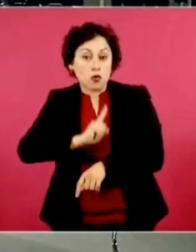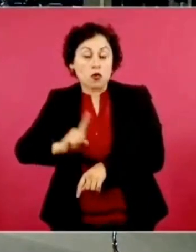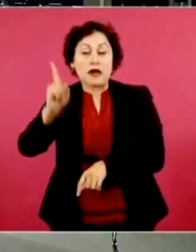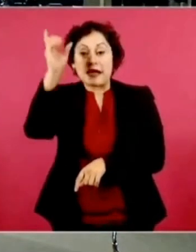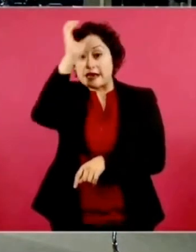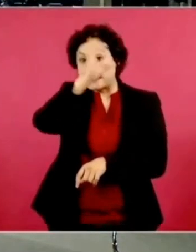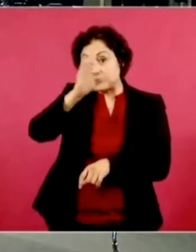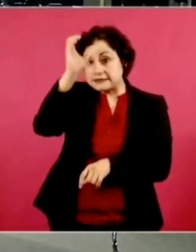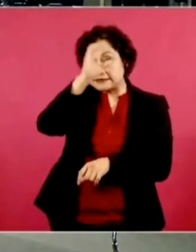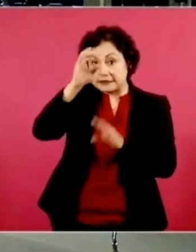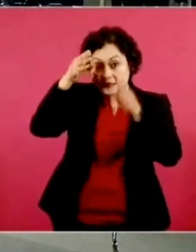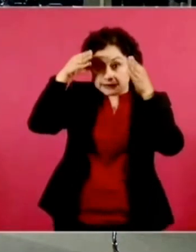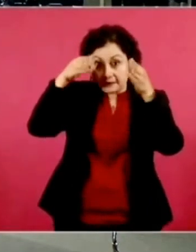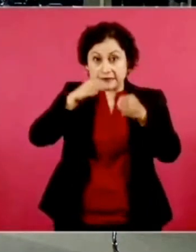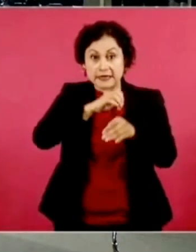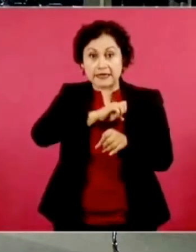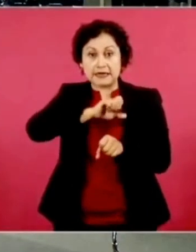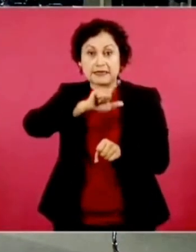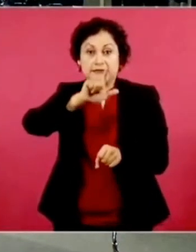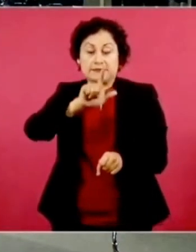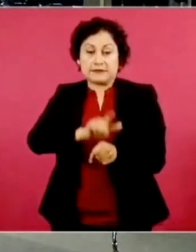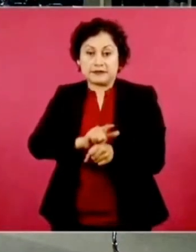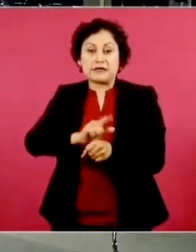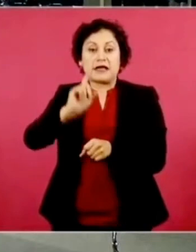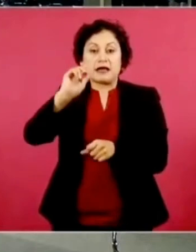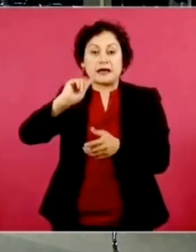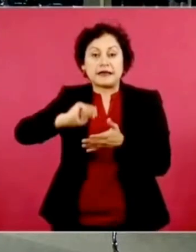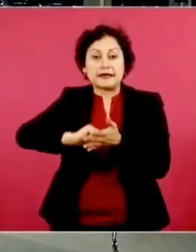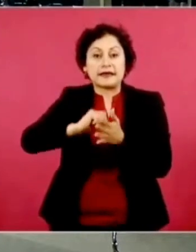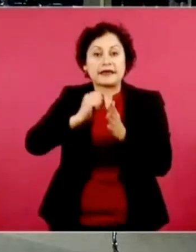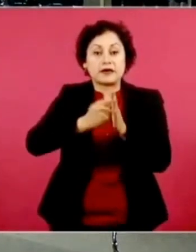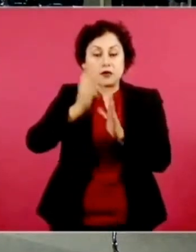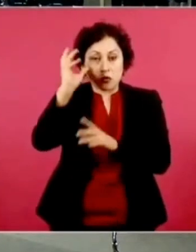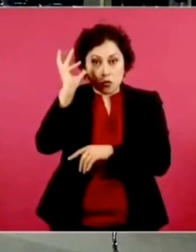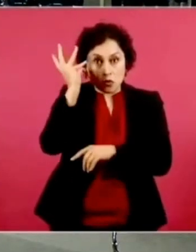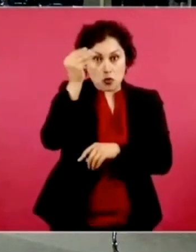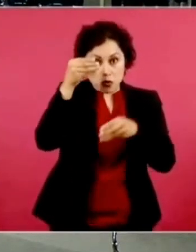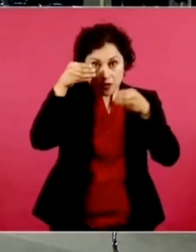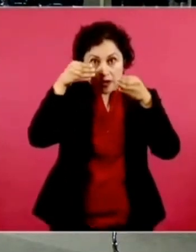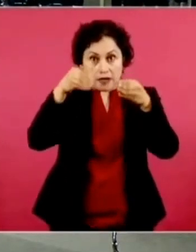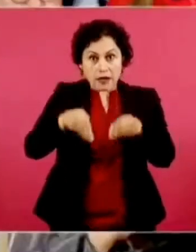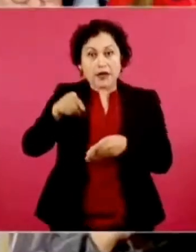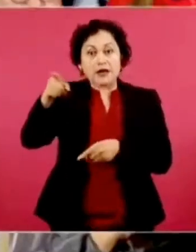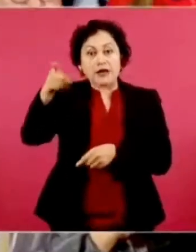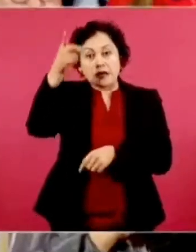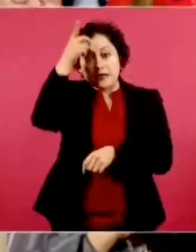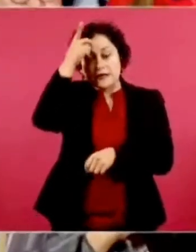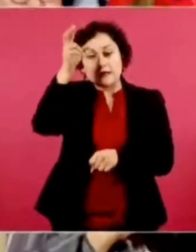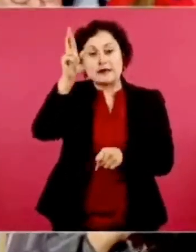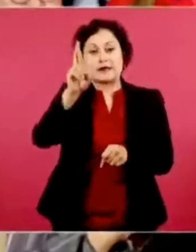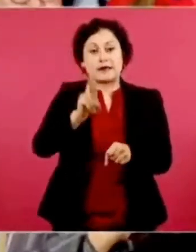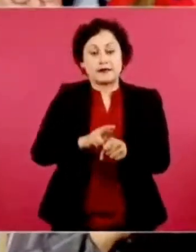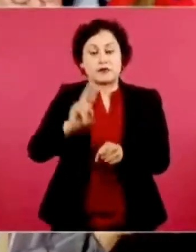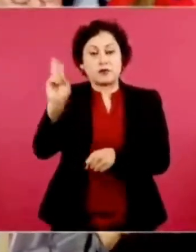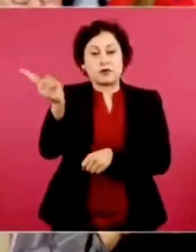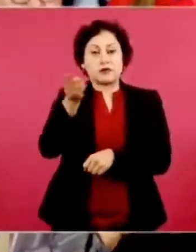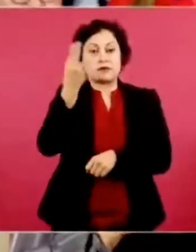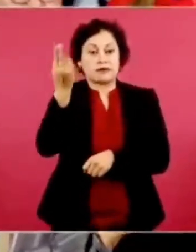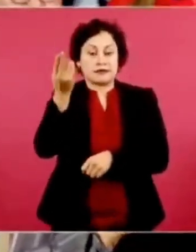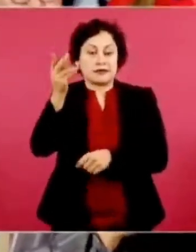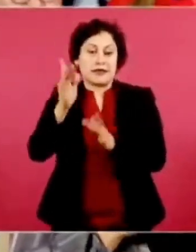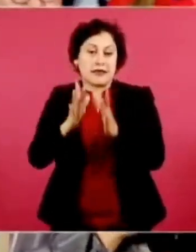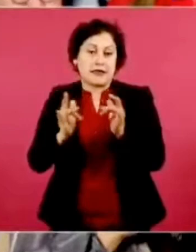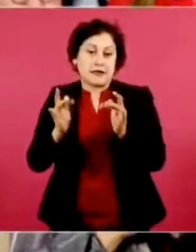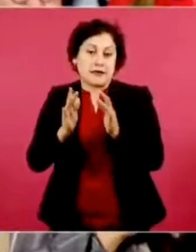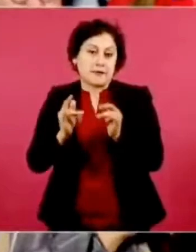tecnológico para la sociedad, quien es investigadora asociada del CEPED en la Universidad de la Sorbonne en París, en el